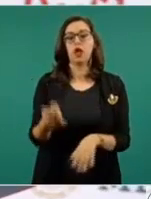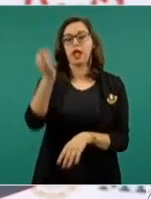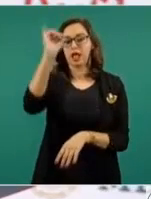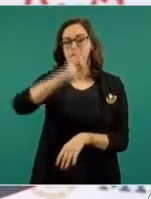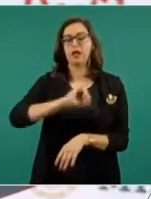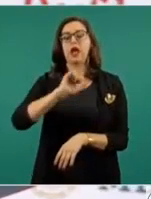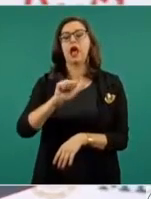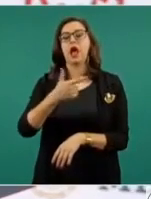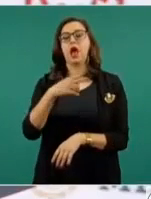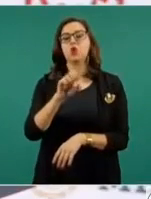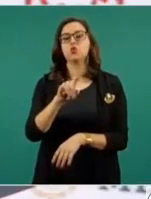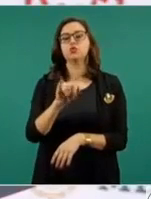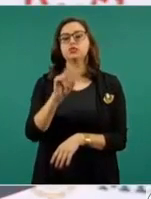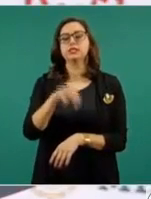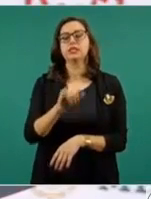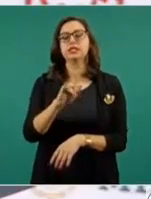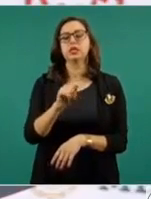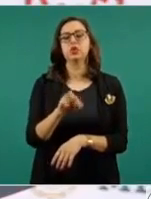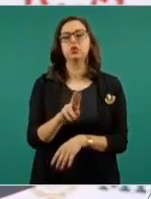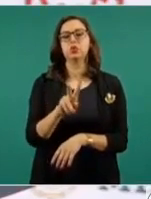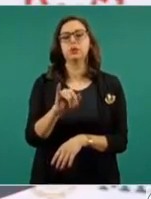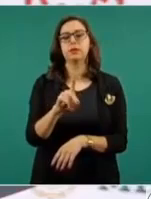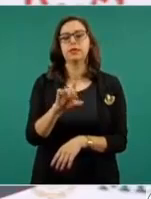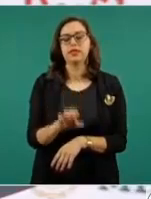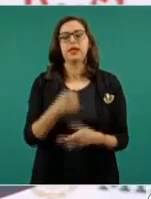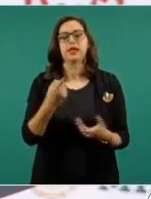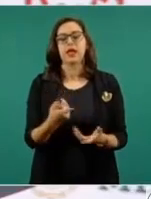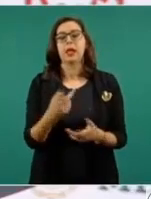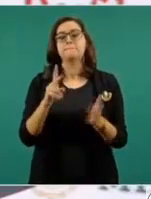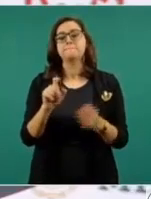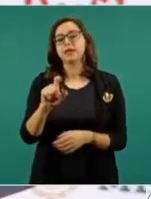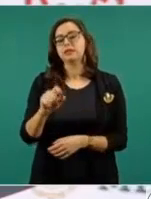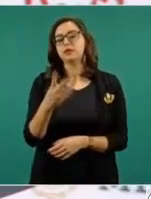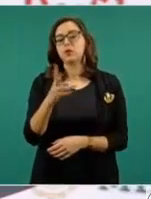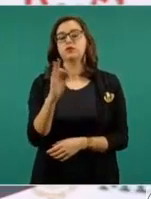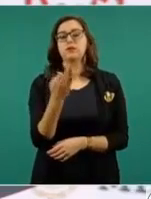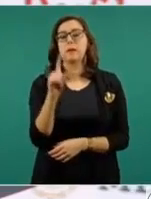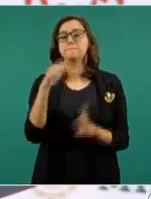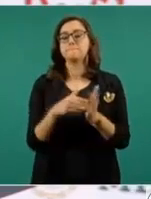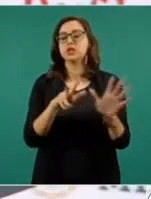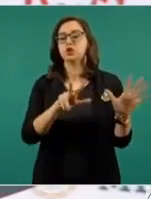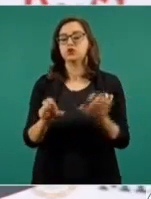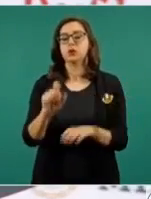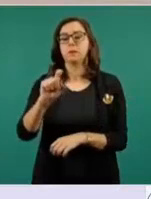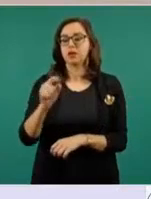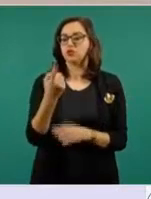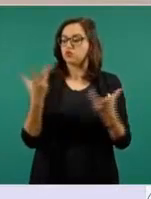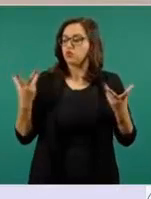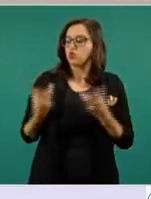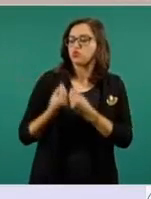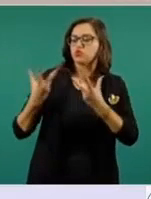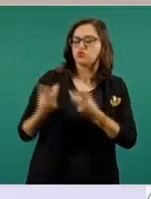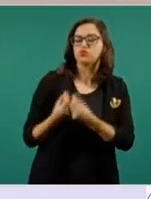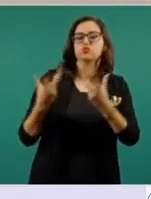Agustín de Iturbide el 24 de febrero de 1821, uniendo así